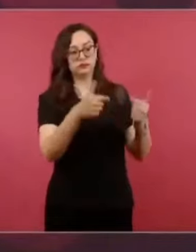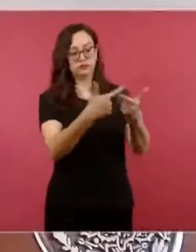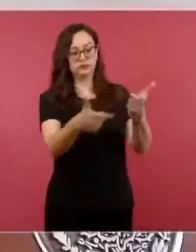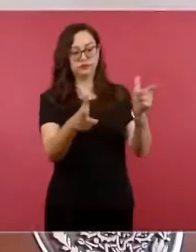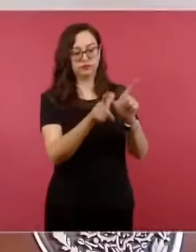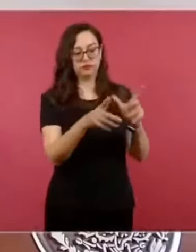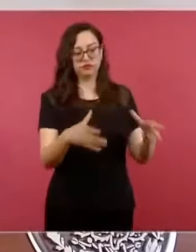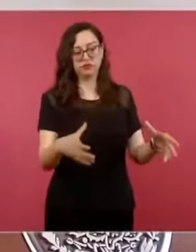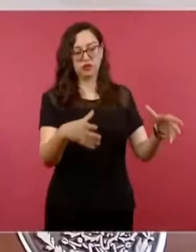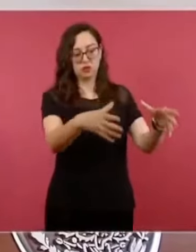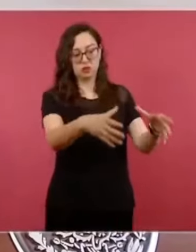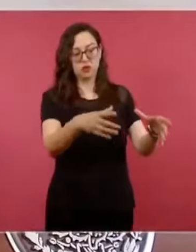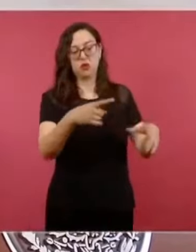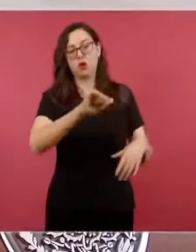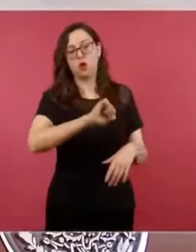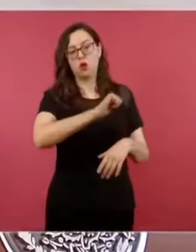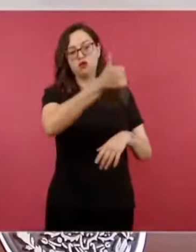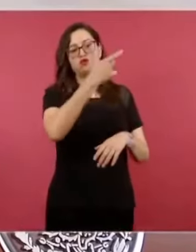extranjero,